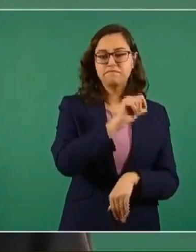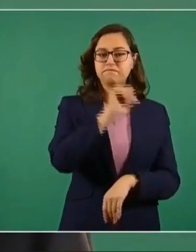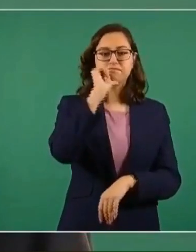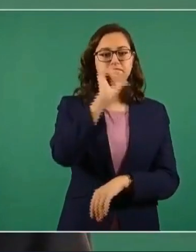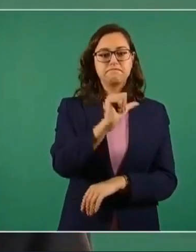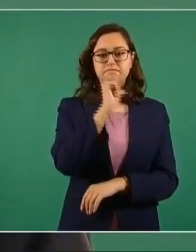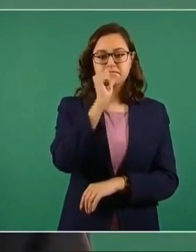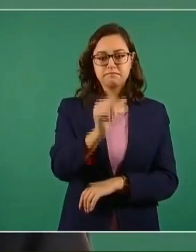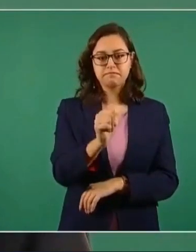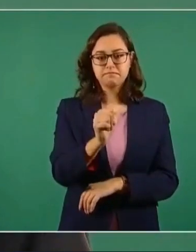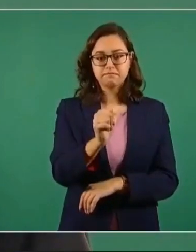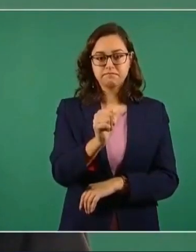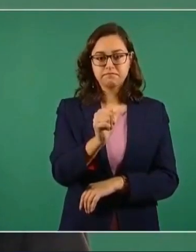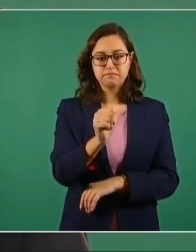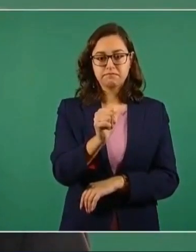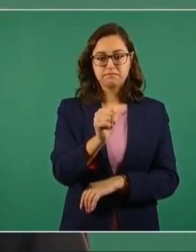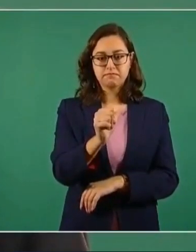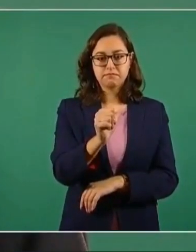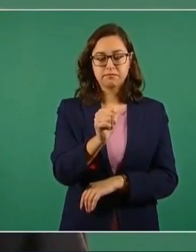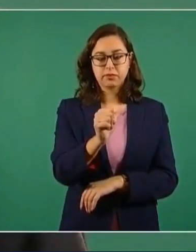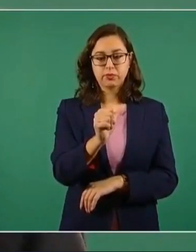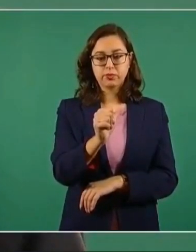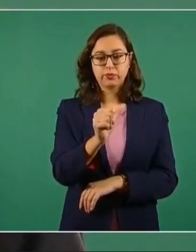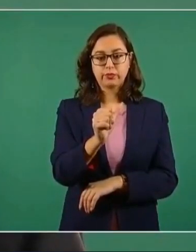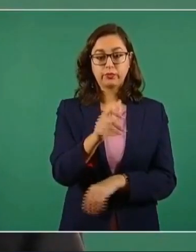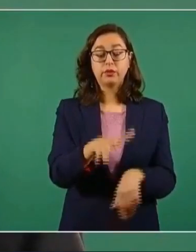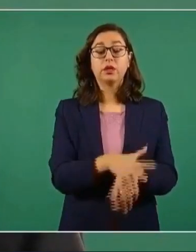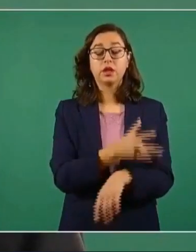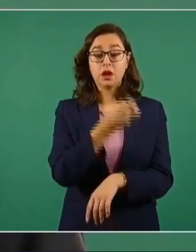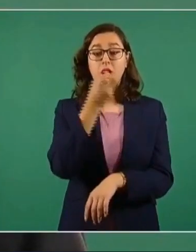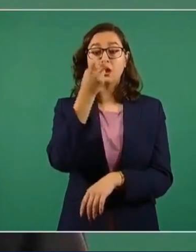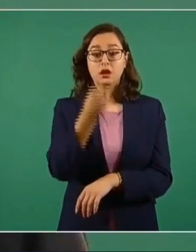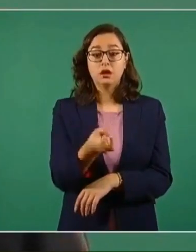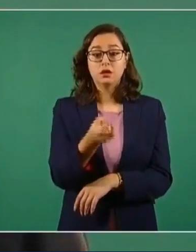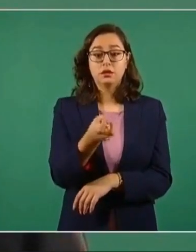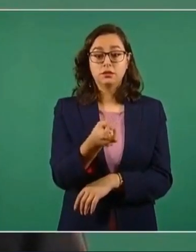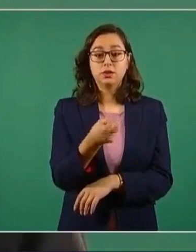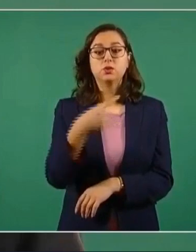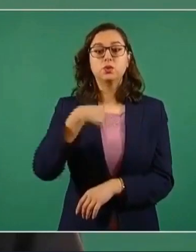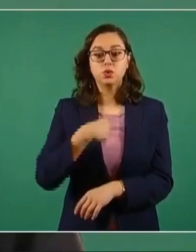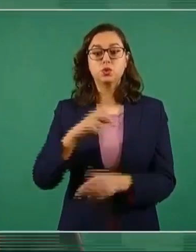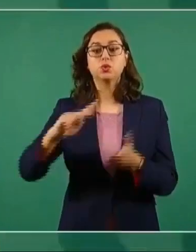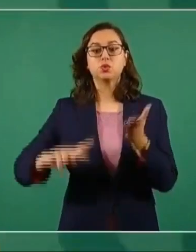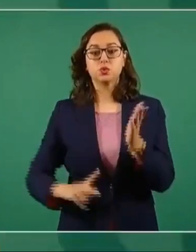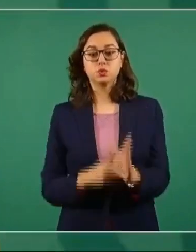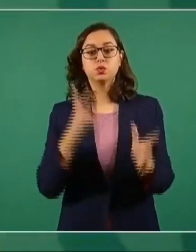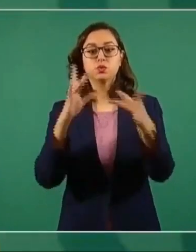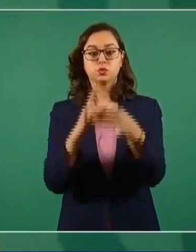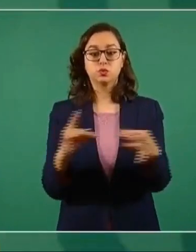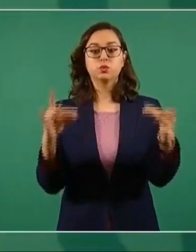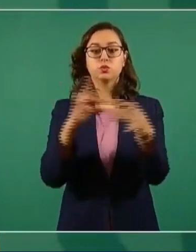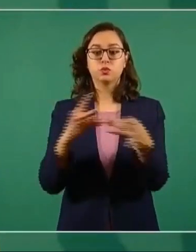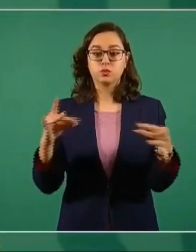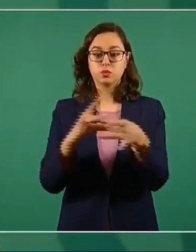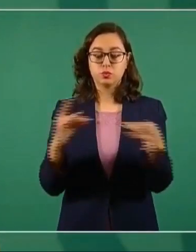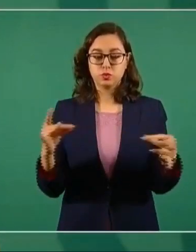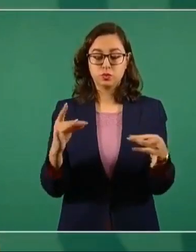De modo que reitero mi solidaridad